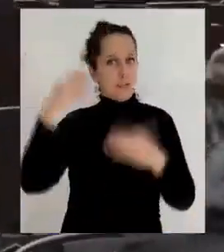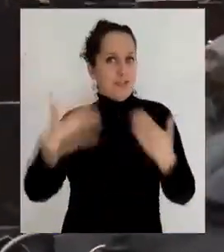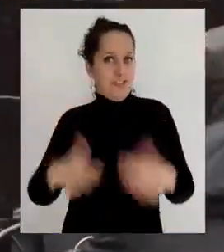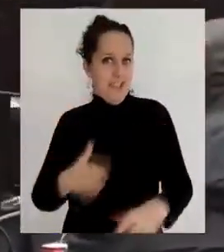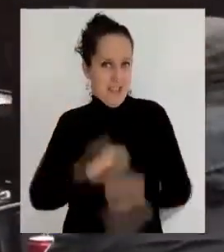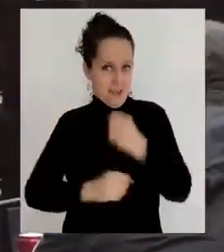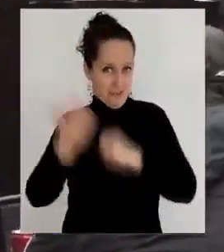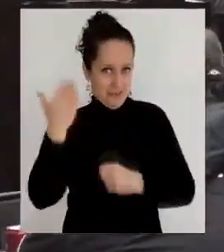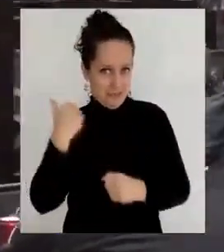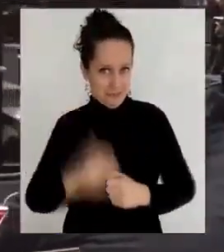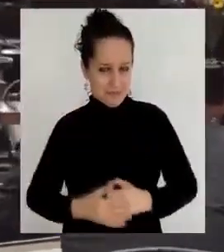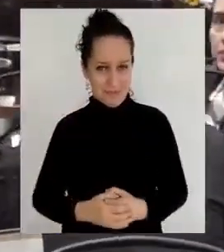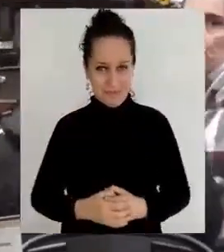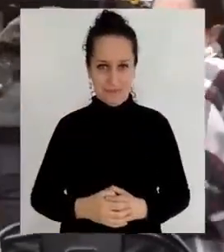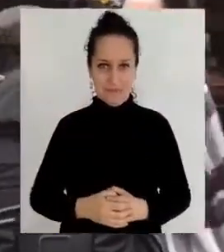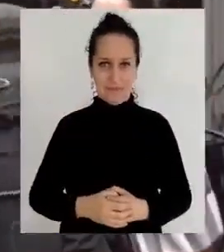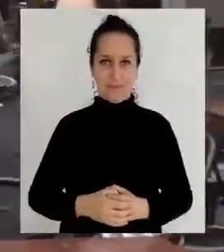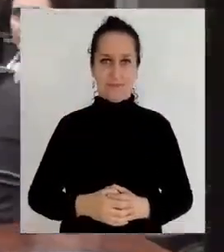de nuestra ciudad.